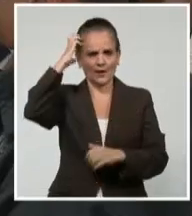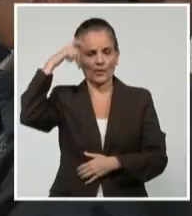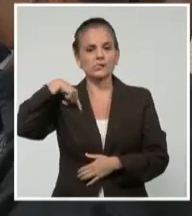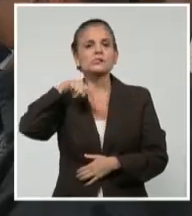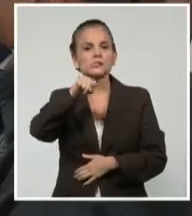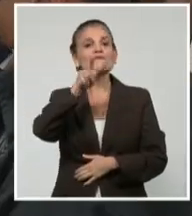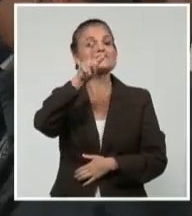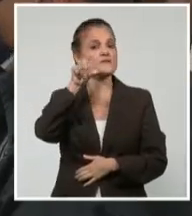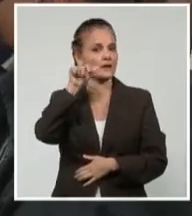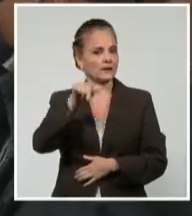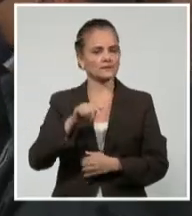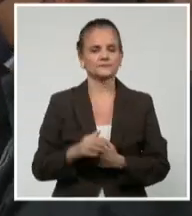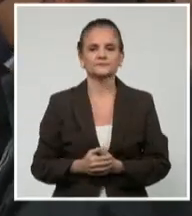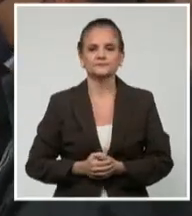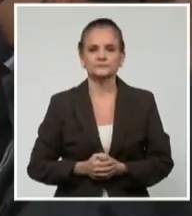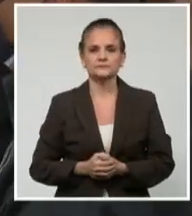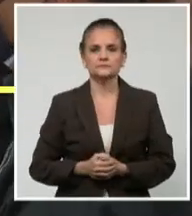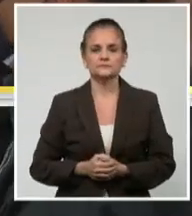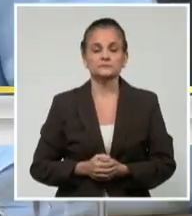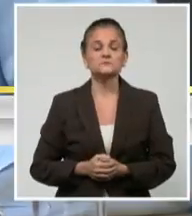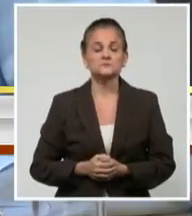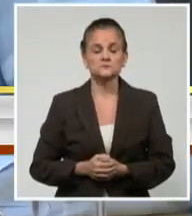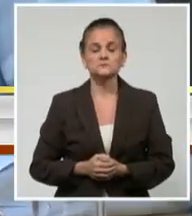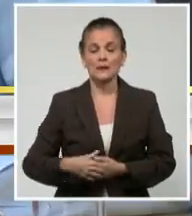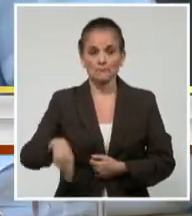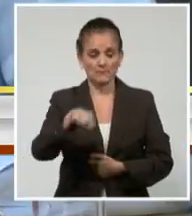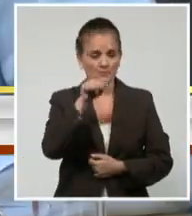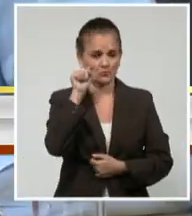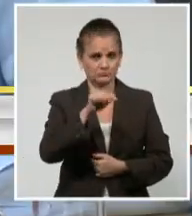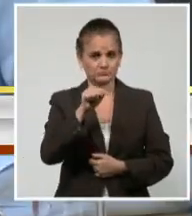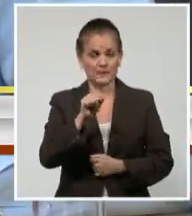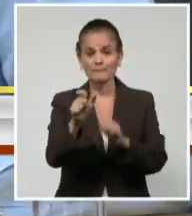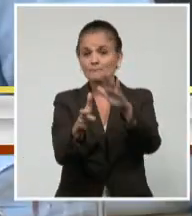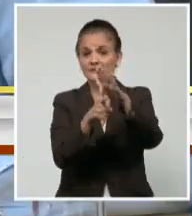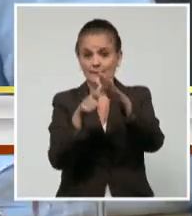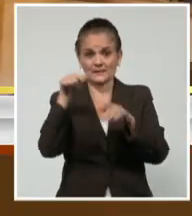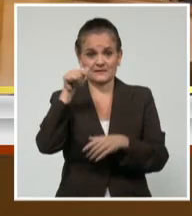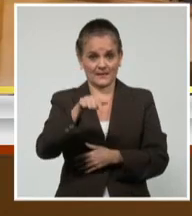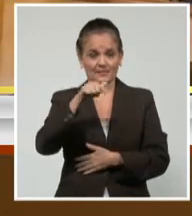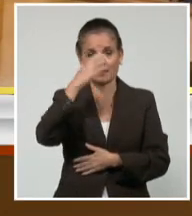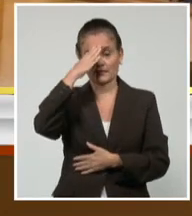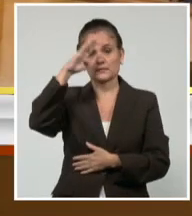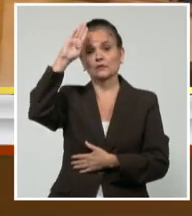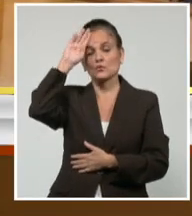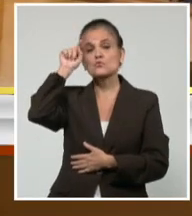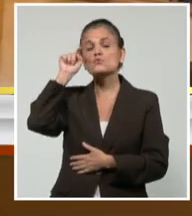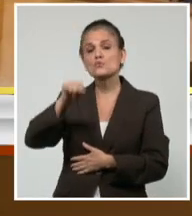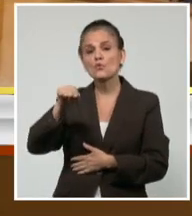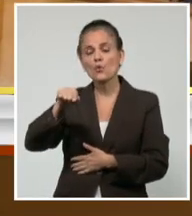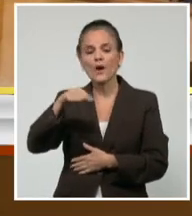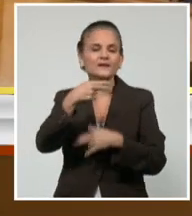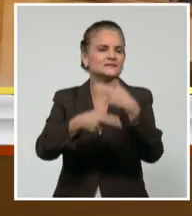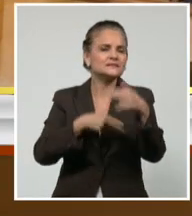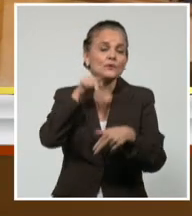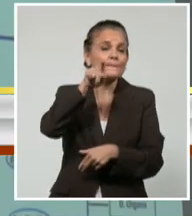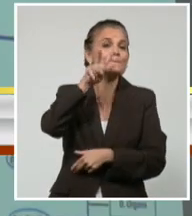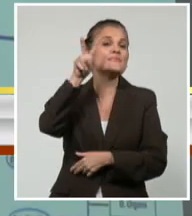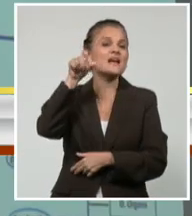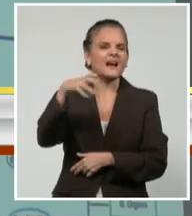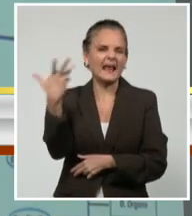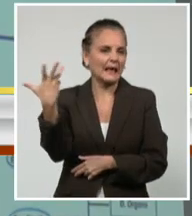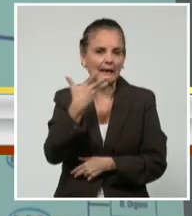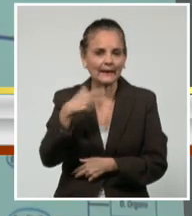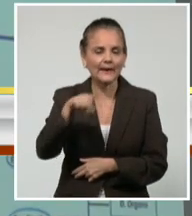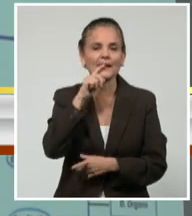Con la presencia de Salvador Valdés Mesa, vicepresidente de la República de Cuba, se desarrolló en Villa Clara una reunión de trabajo